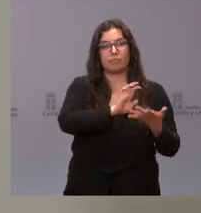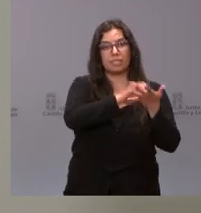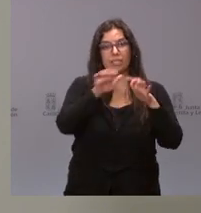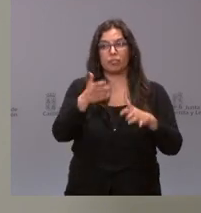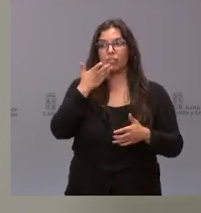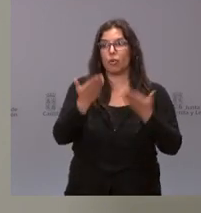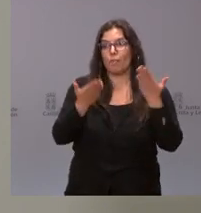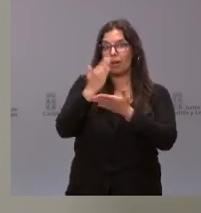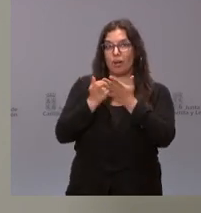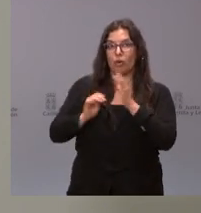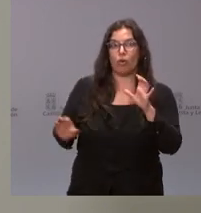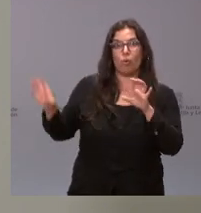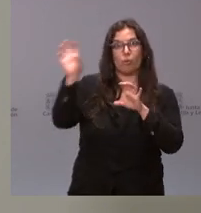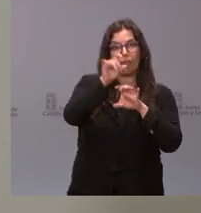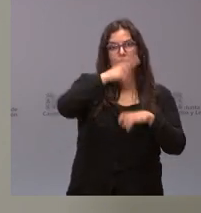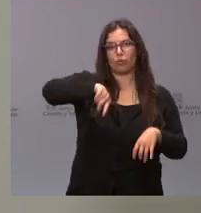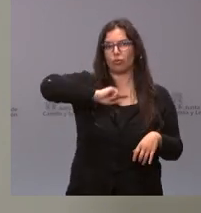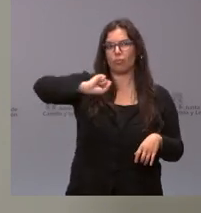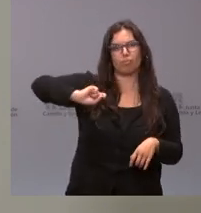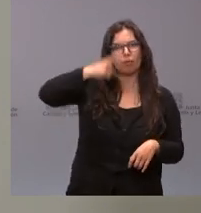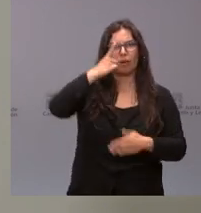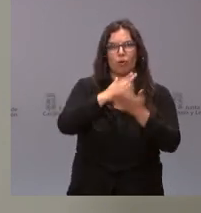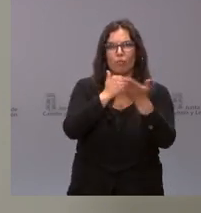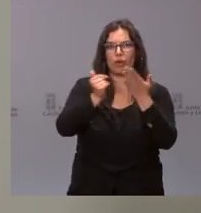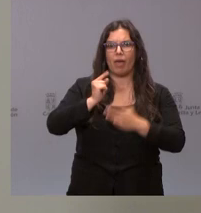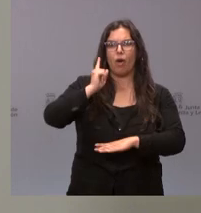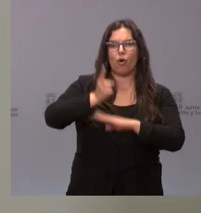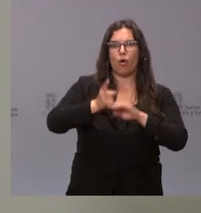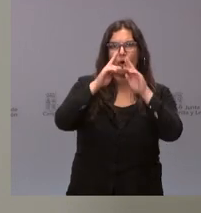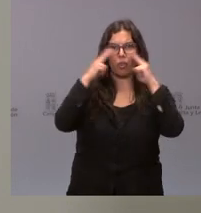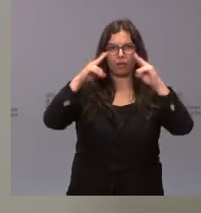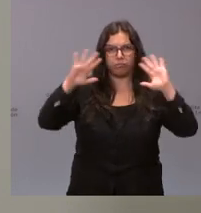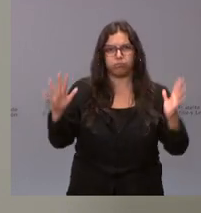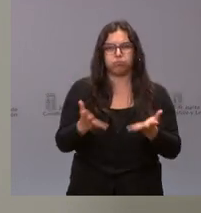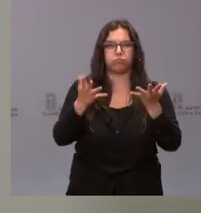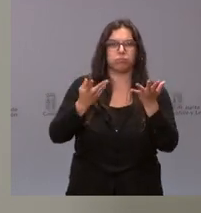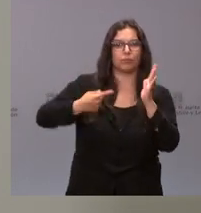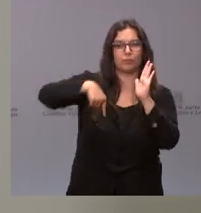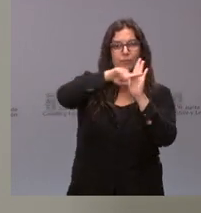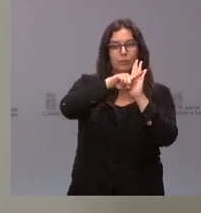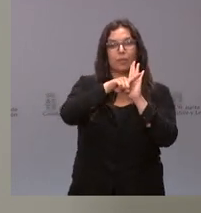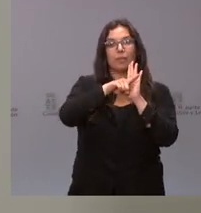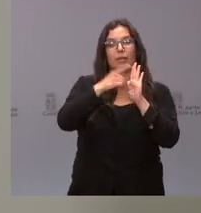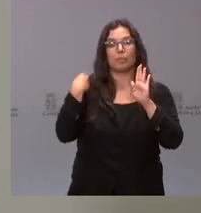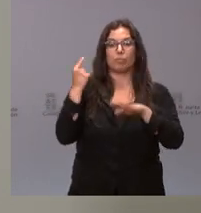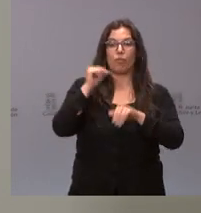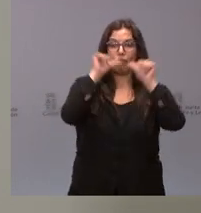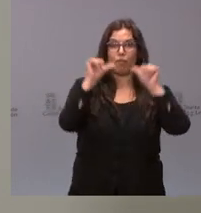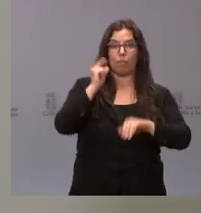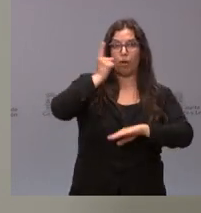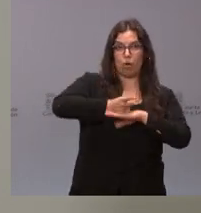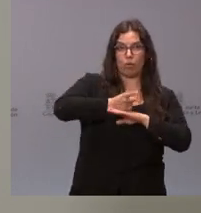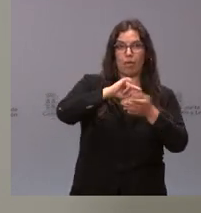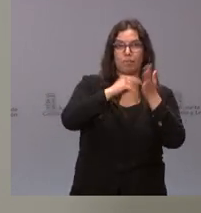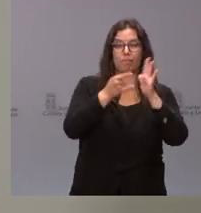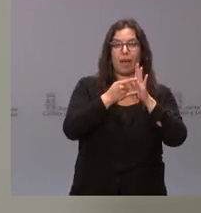comunidad autónoma en publicar una orden de estas características tanto al hacerlo por orden el plan para